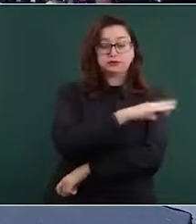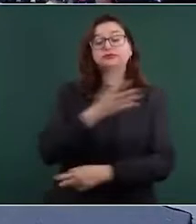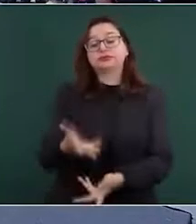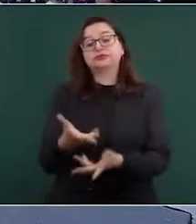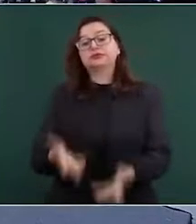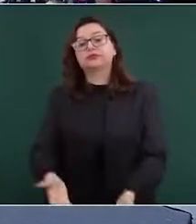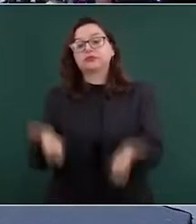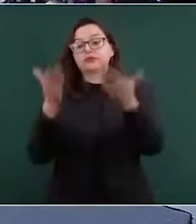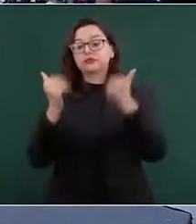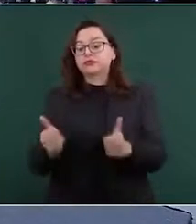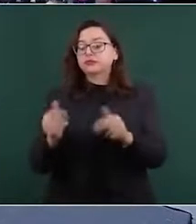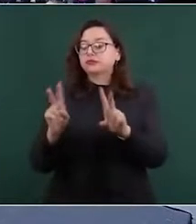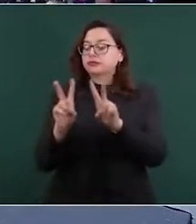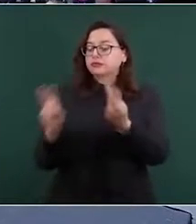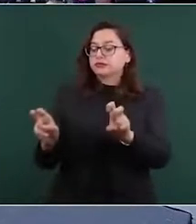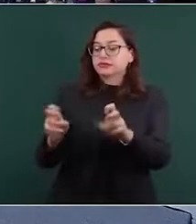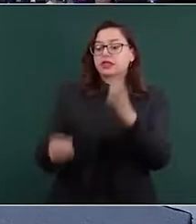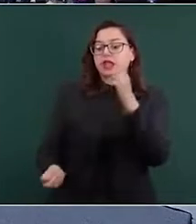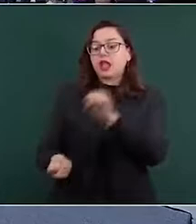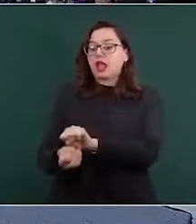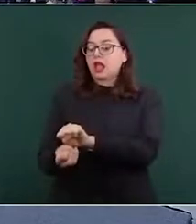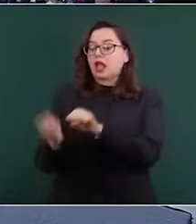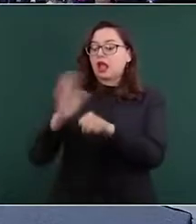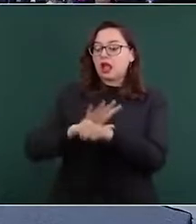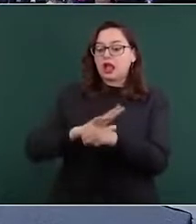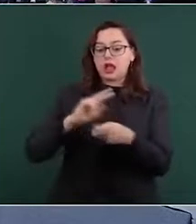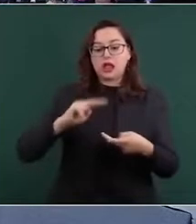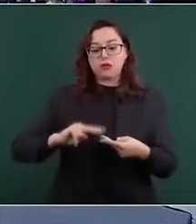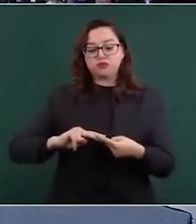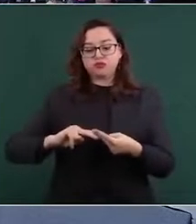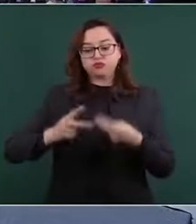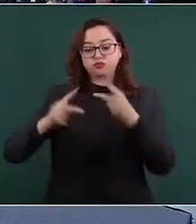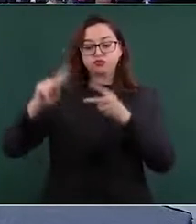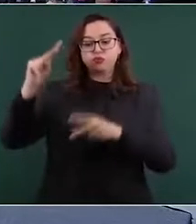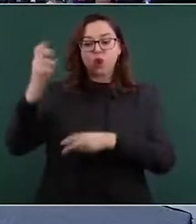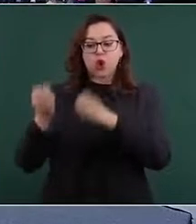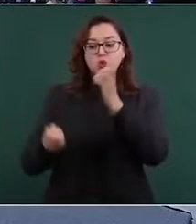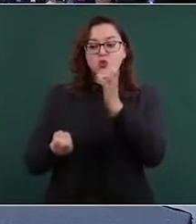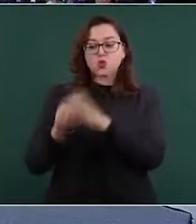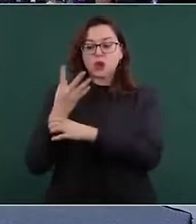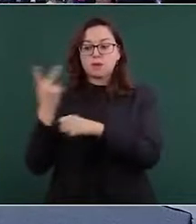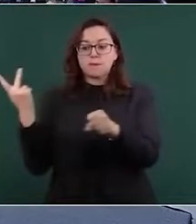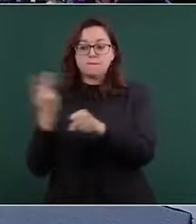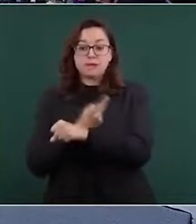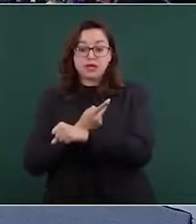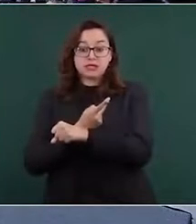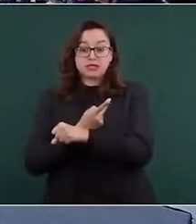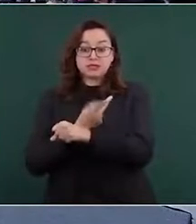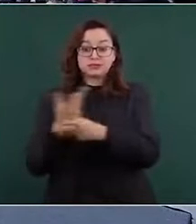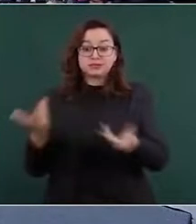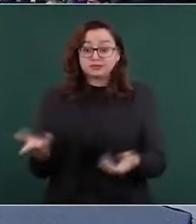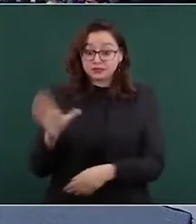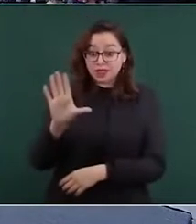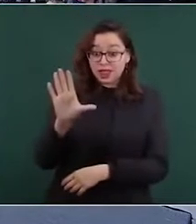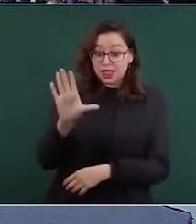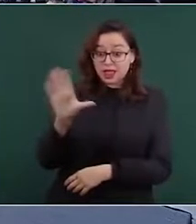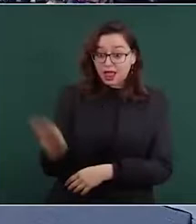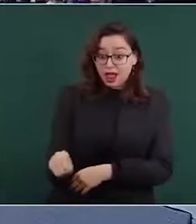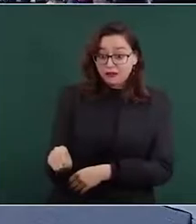variante es que no llegaron las vacunas a África.